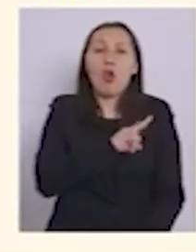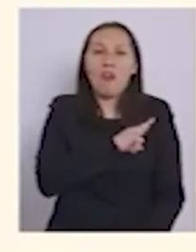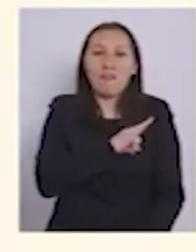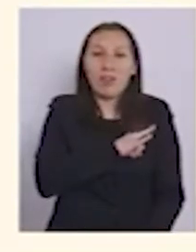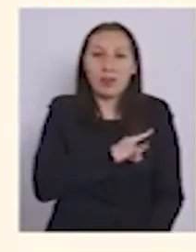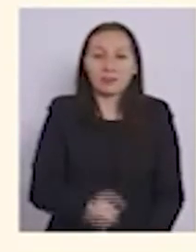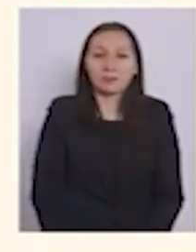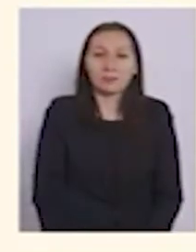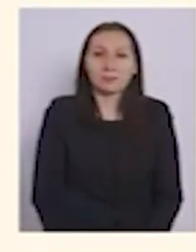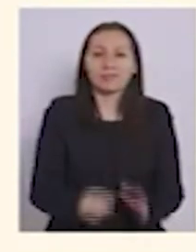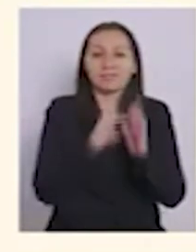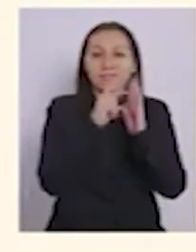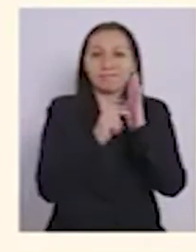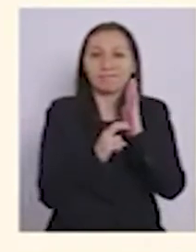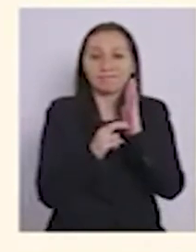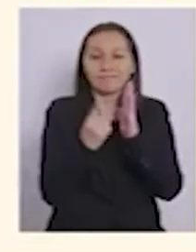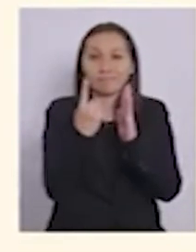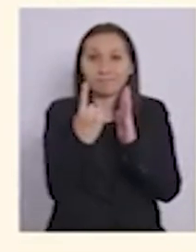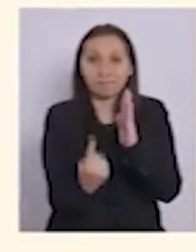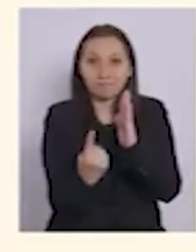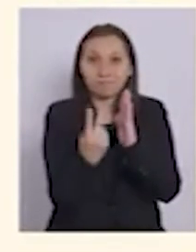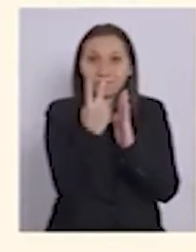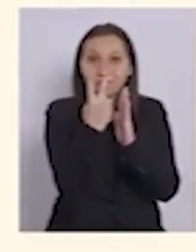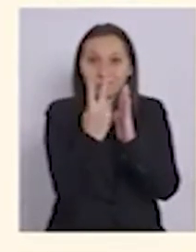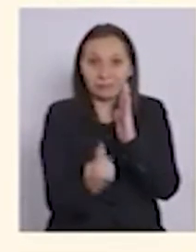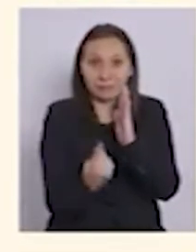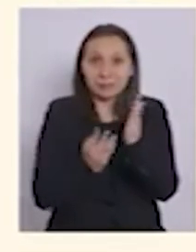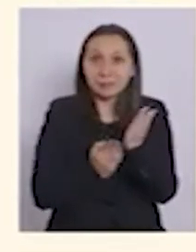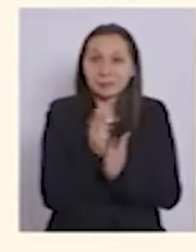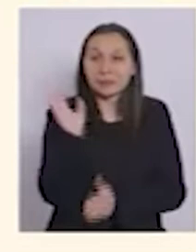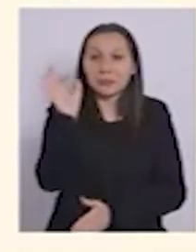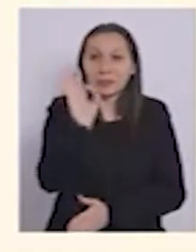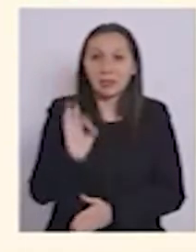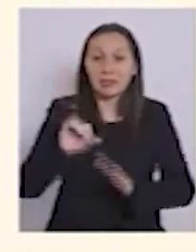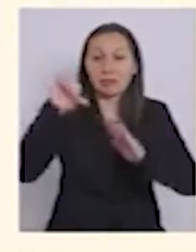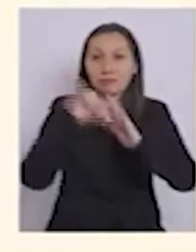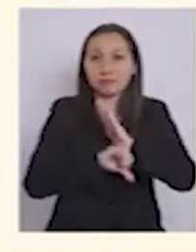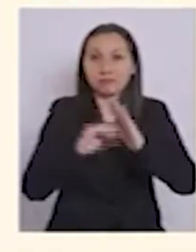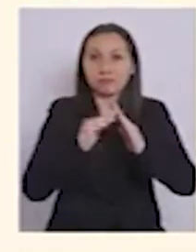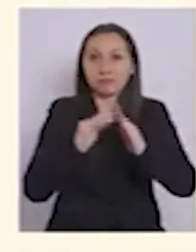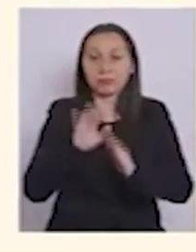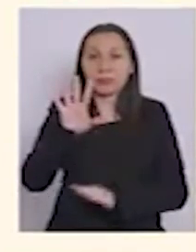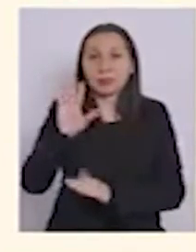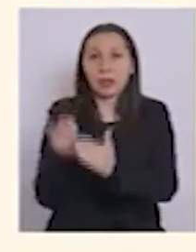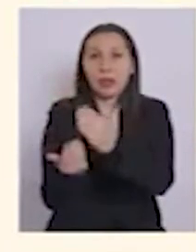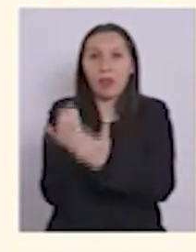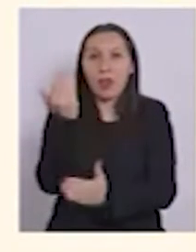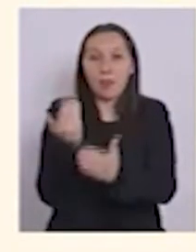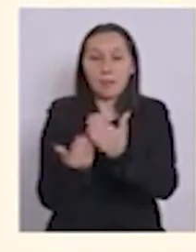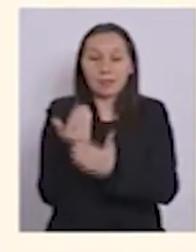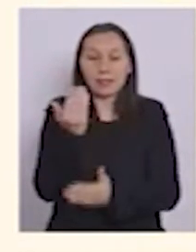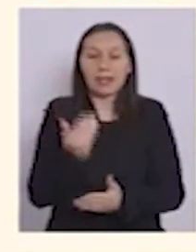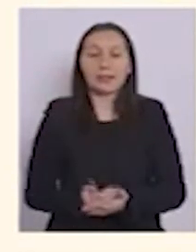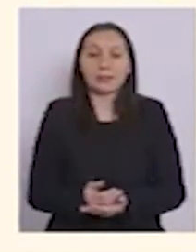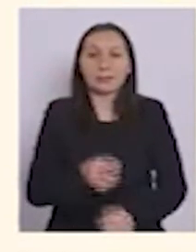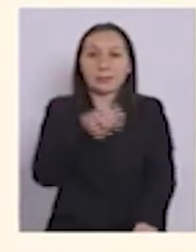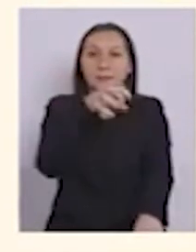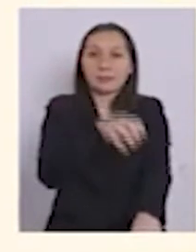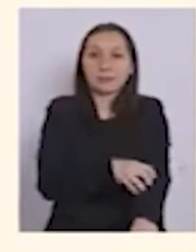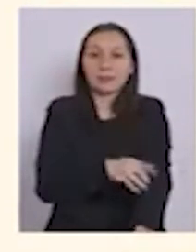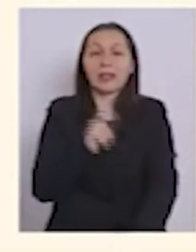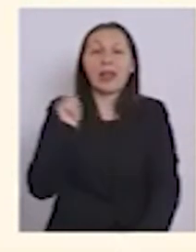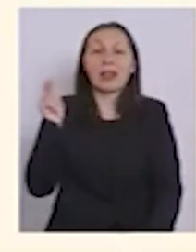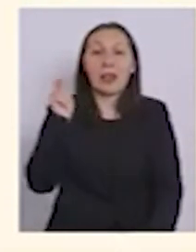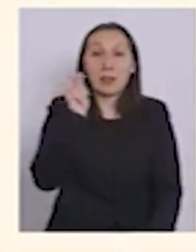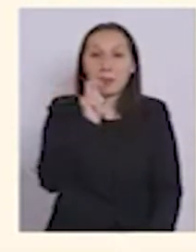Retroceden a cuarentena a partir del día sábado a las 5 de la mañana en la región de